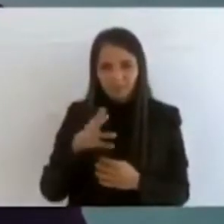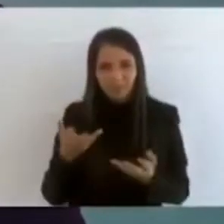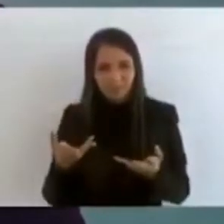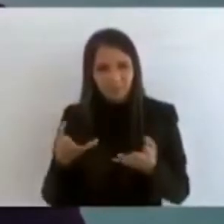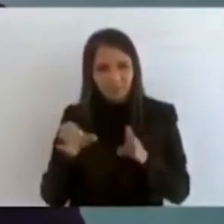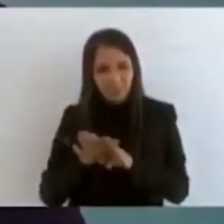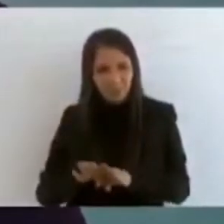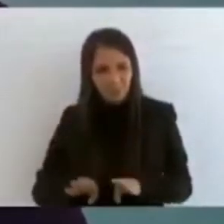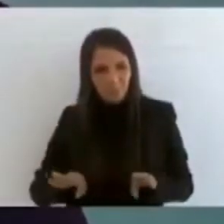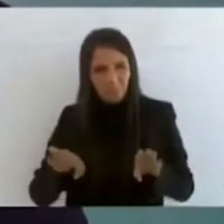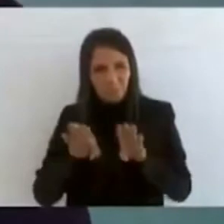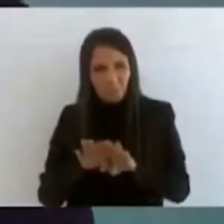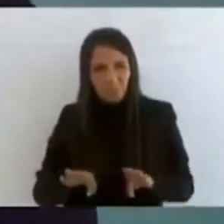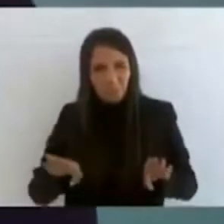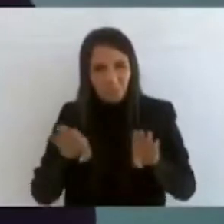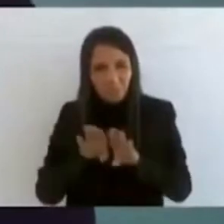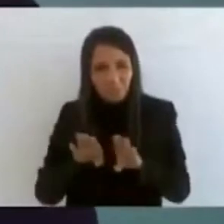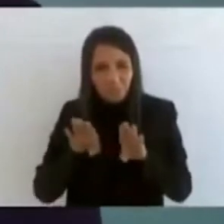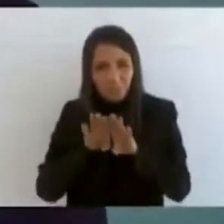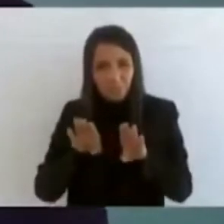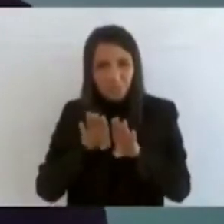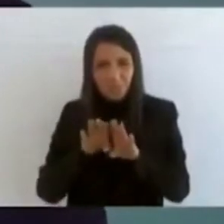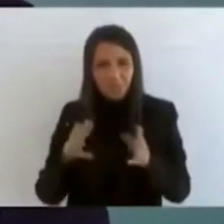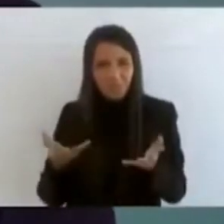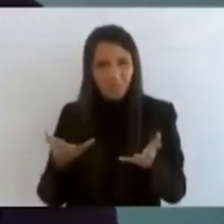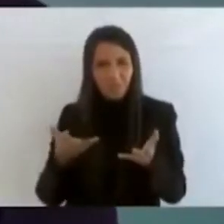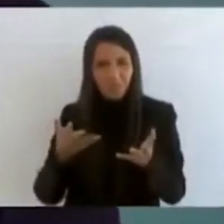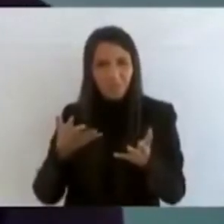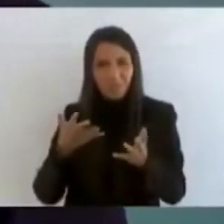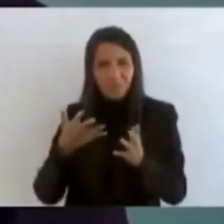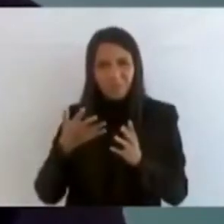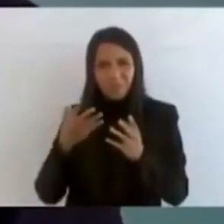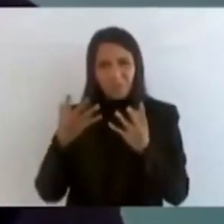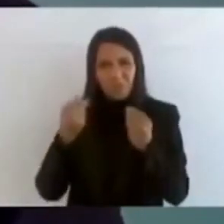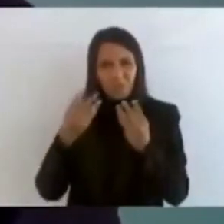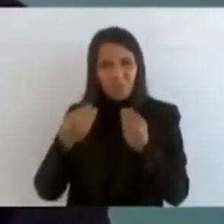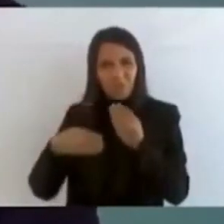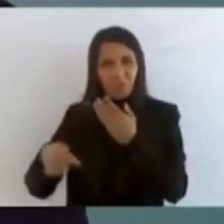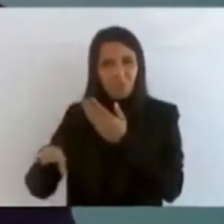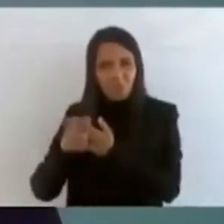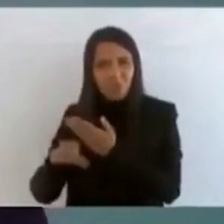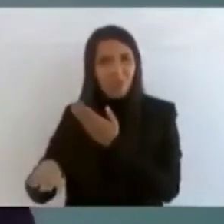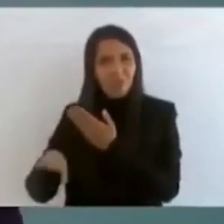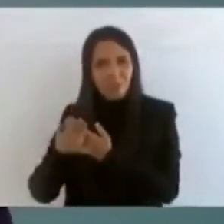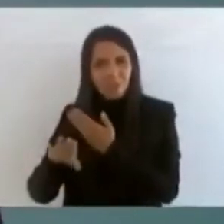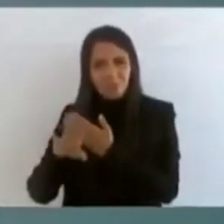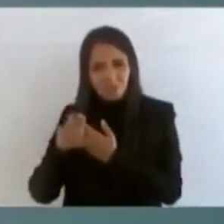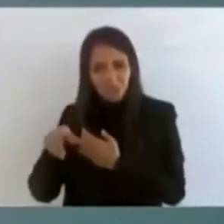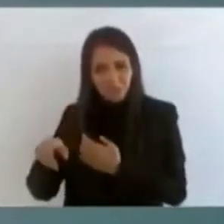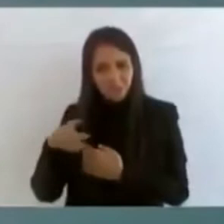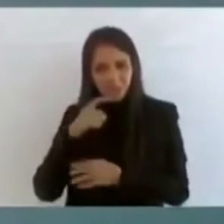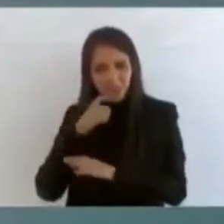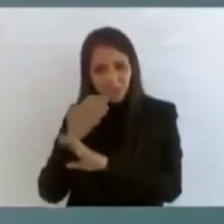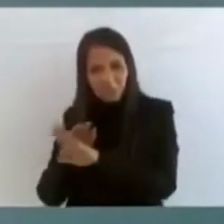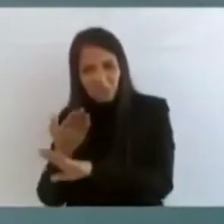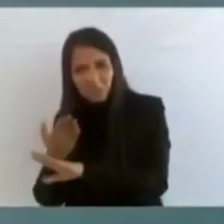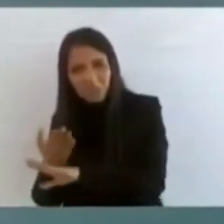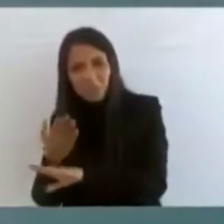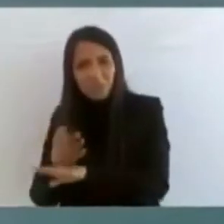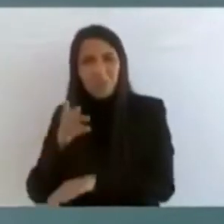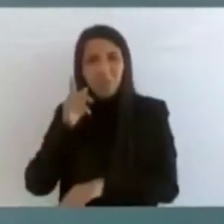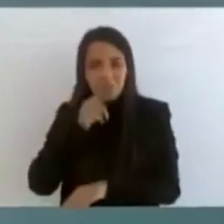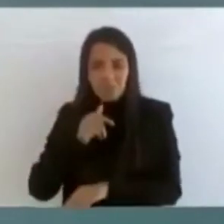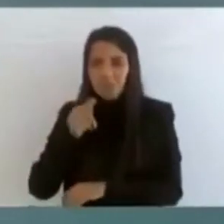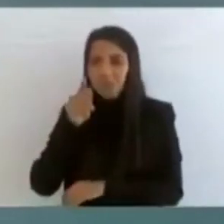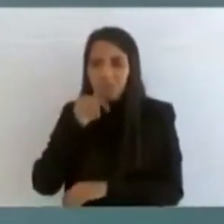que nos están atacando tanto, un día sí y el otro también,